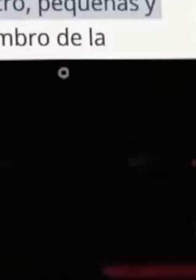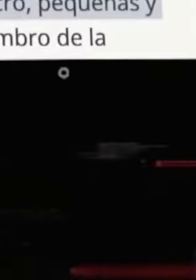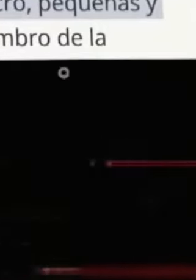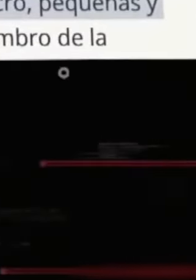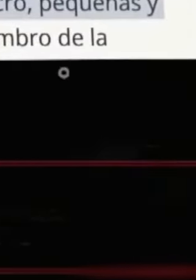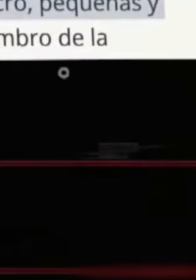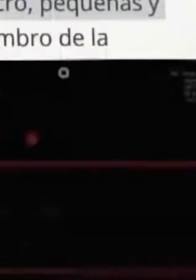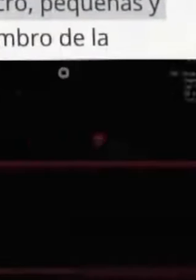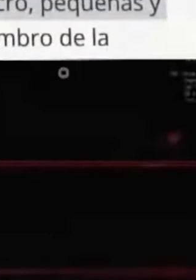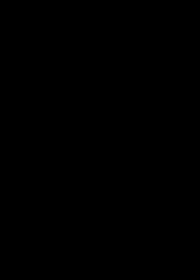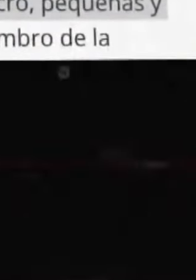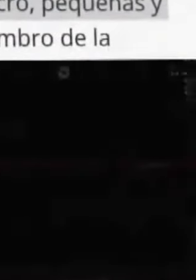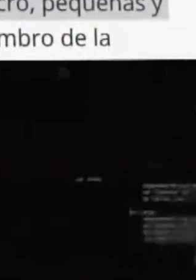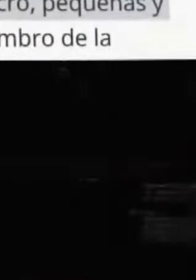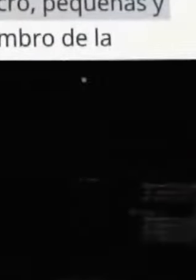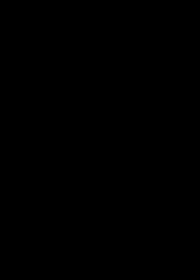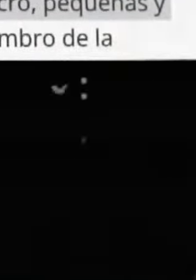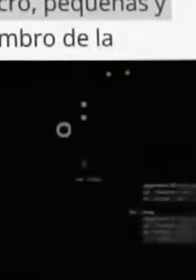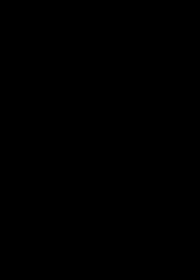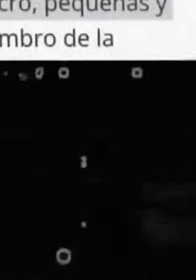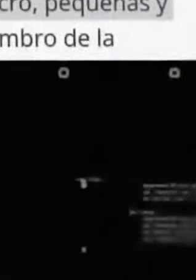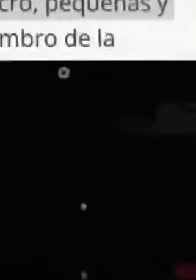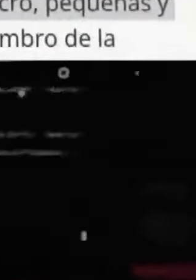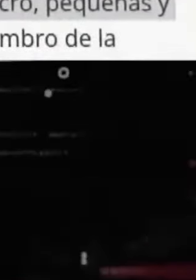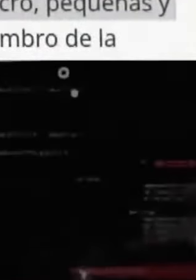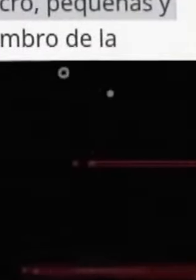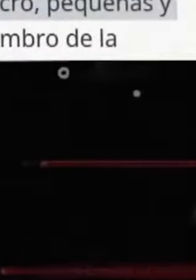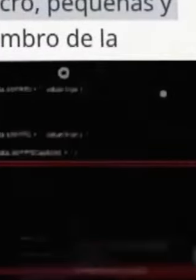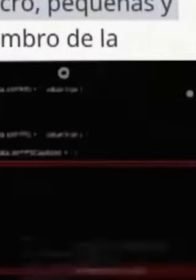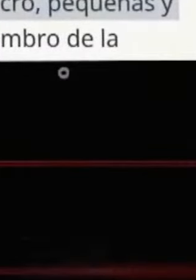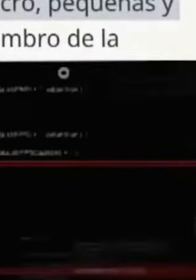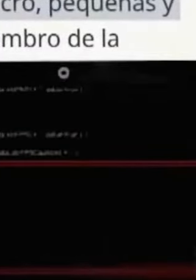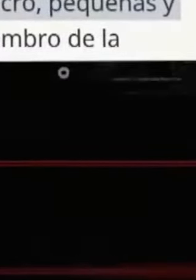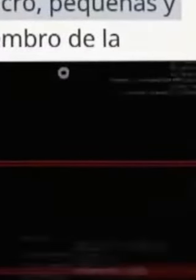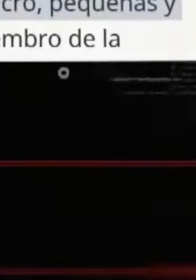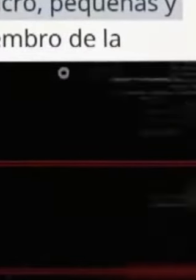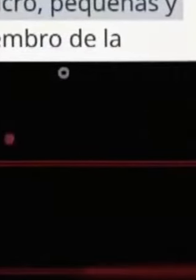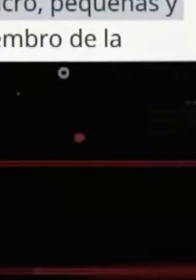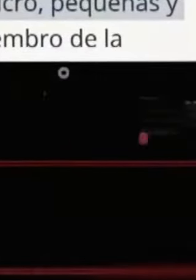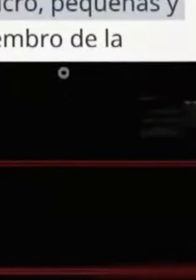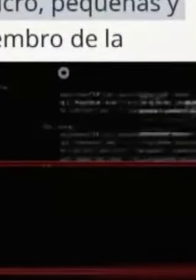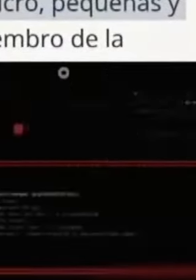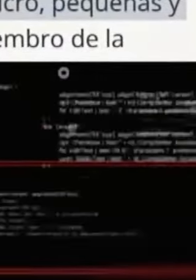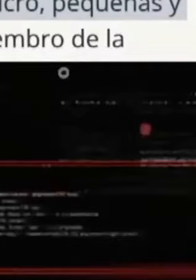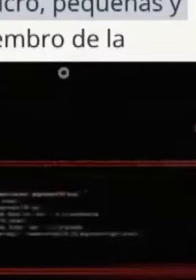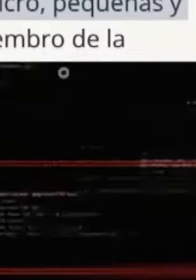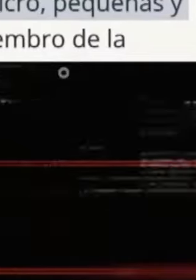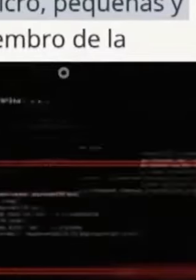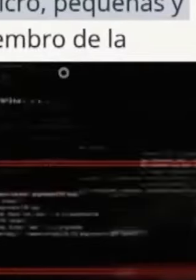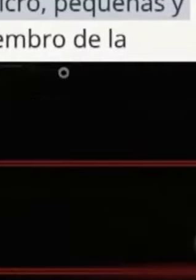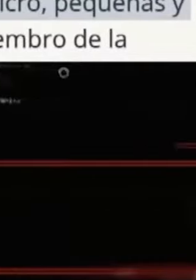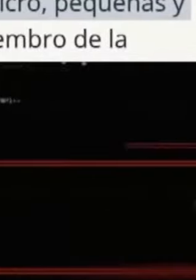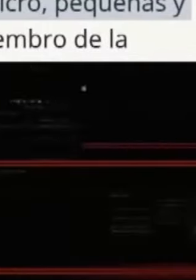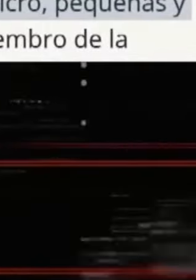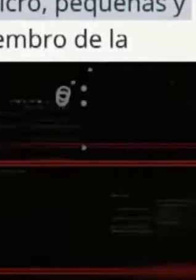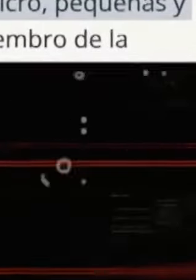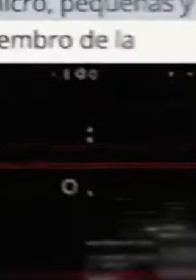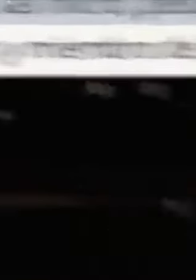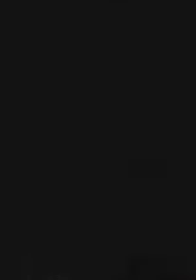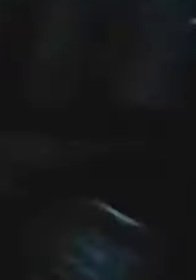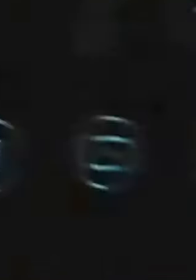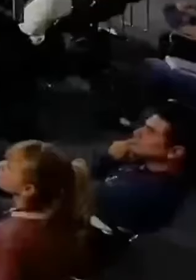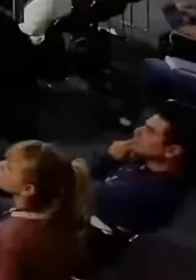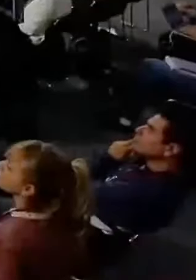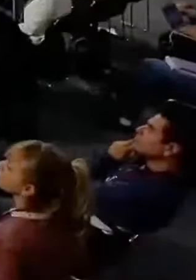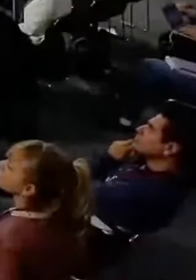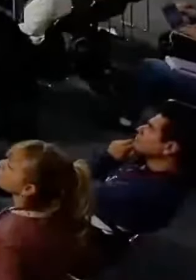para las micro, pequeñas y medianas empresas, y no para el equilibrio presupuestal, como falsamente aseguran en redes sociales.